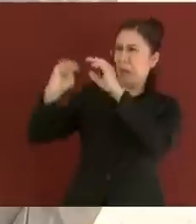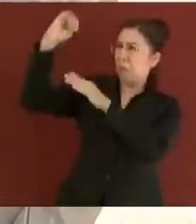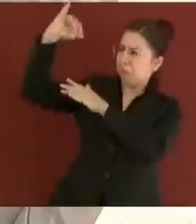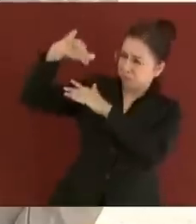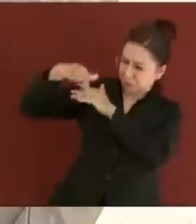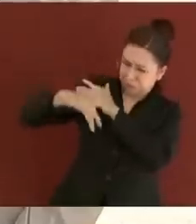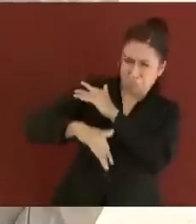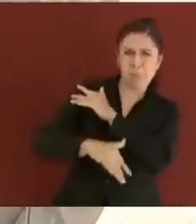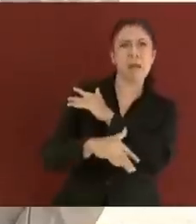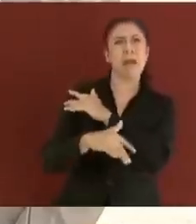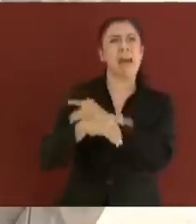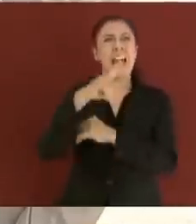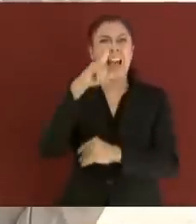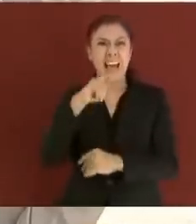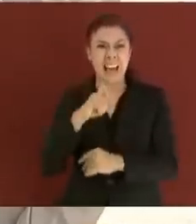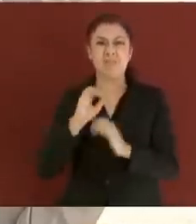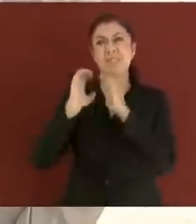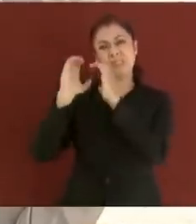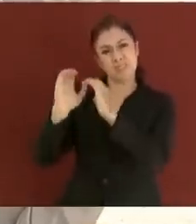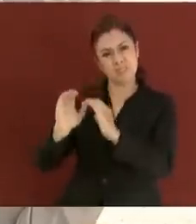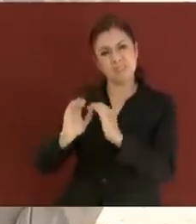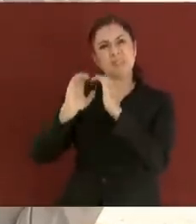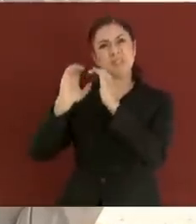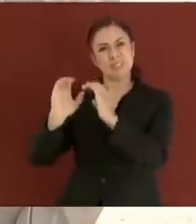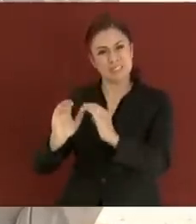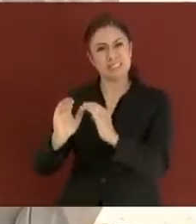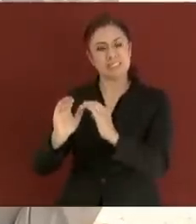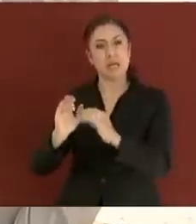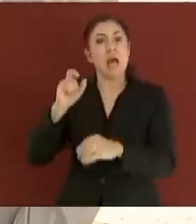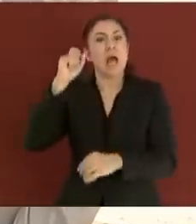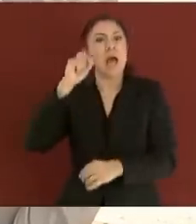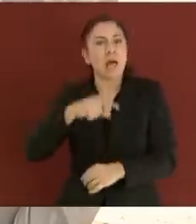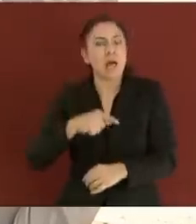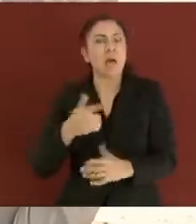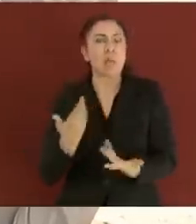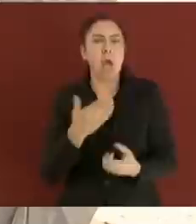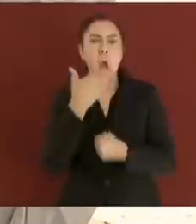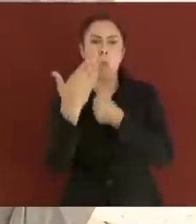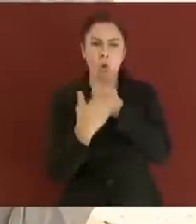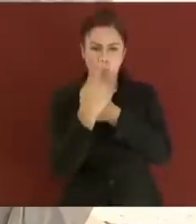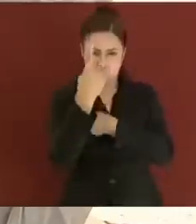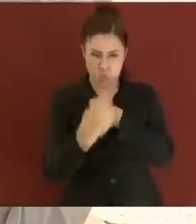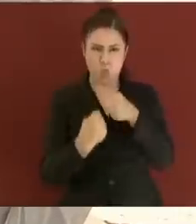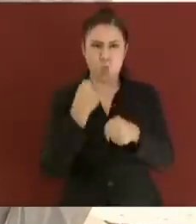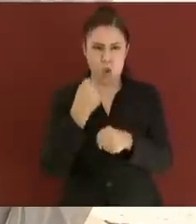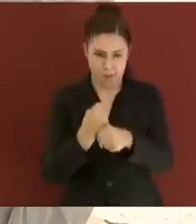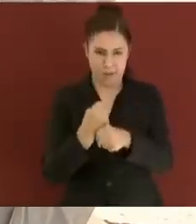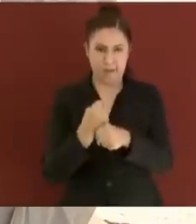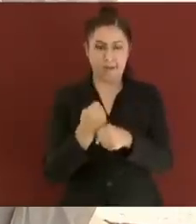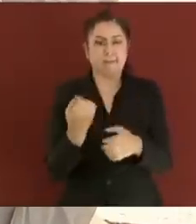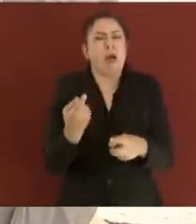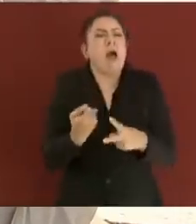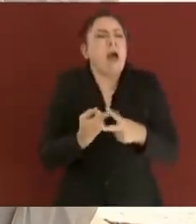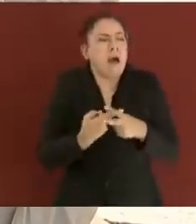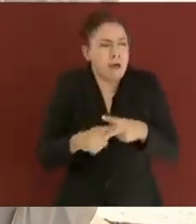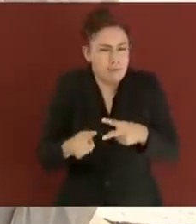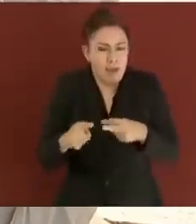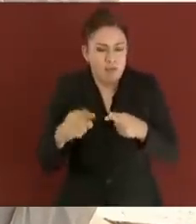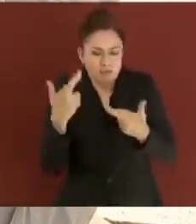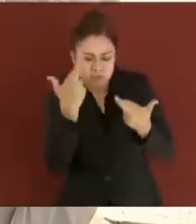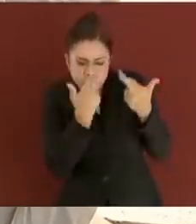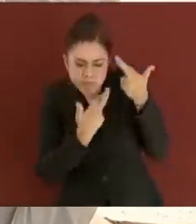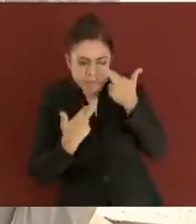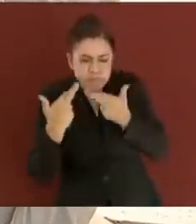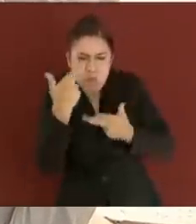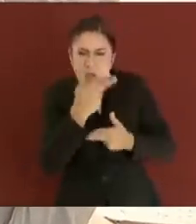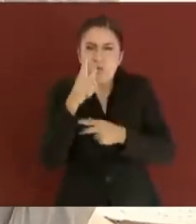nos aboquemos de aquí a que ya salgan las, se inicien las obras a principio del próximo año con la revisión del abatimiento